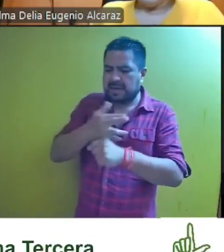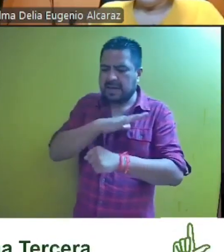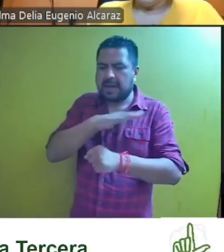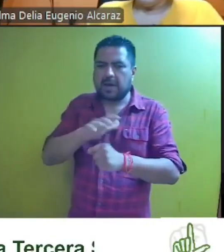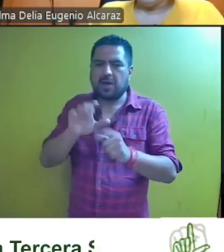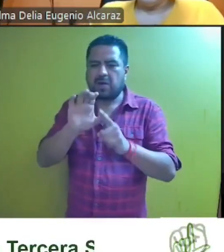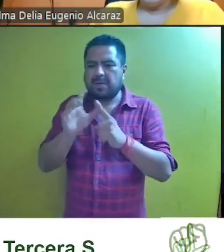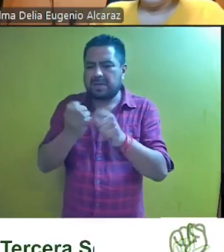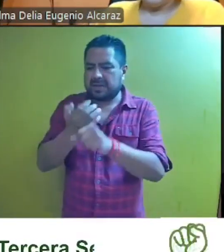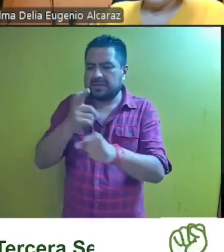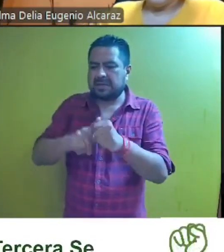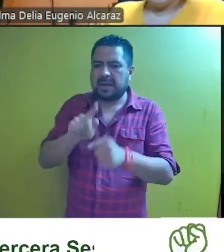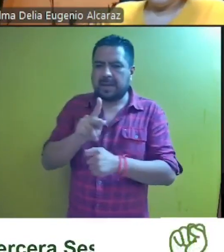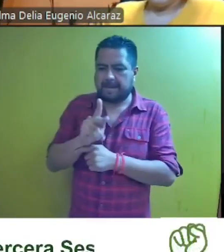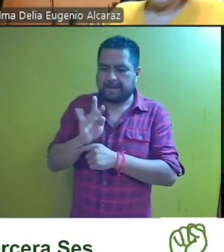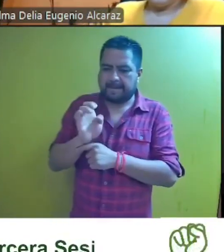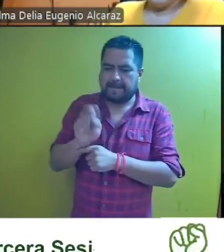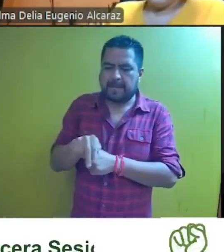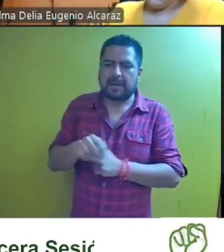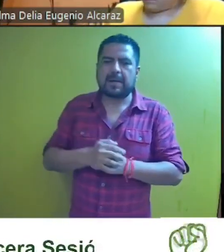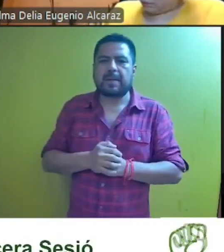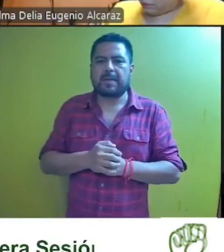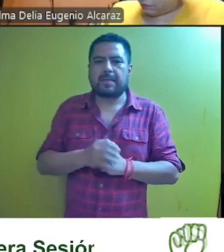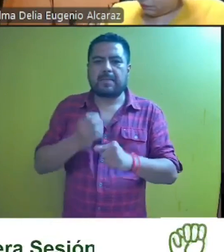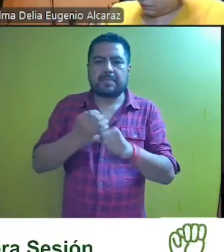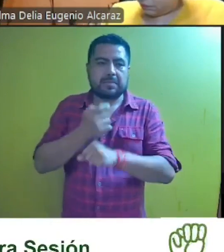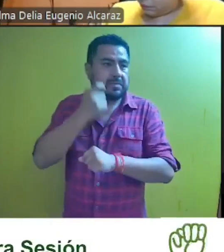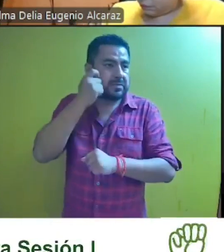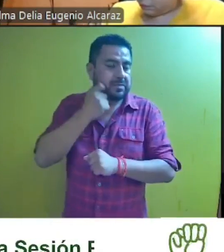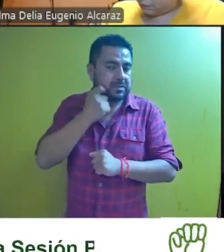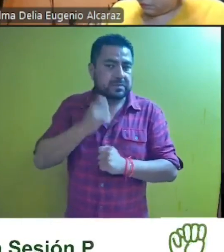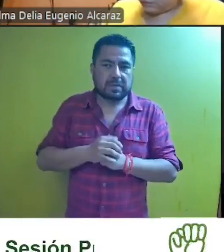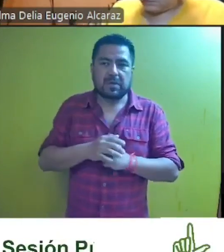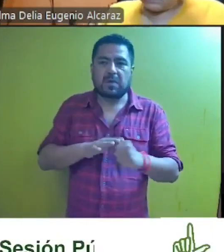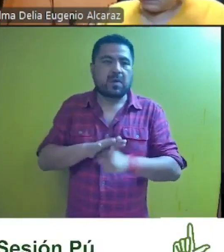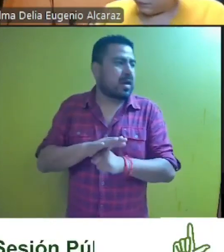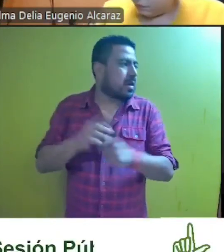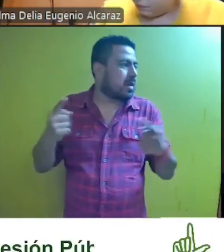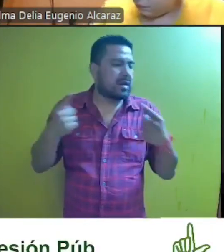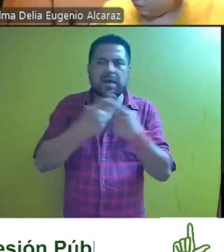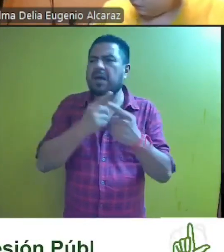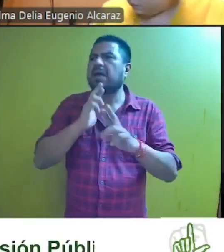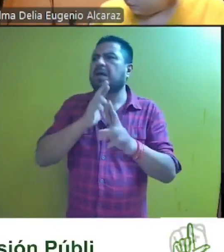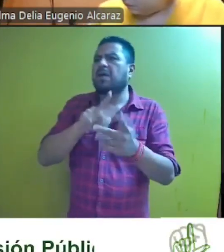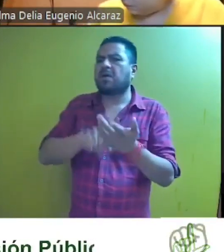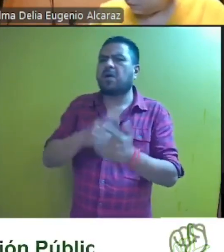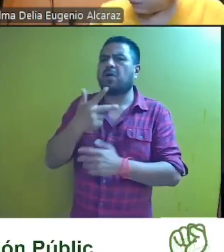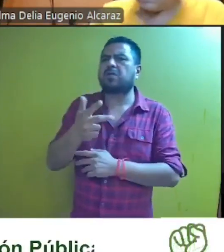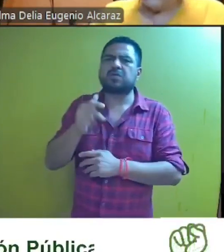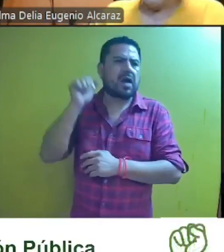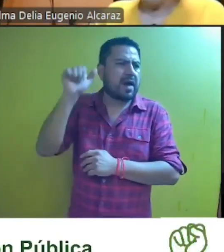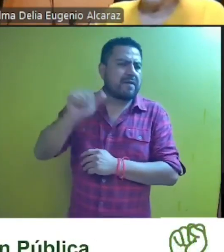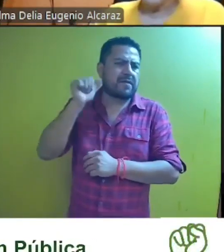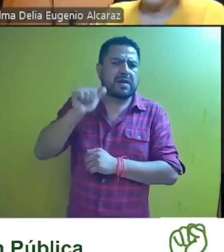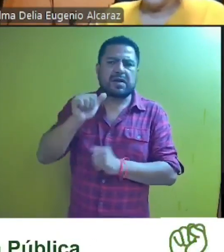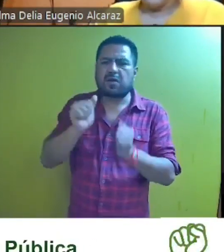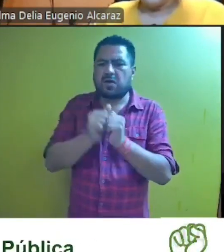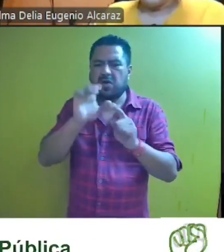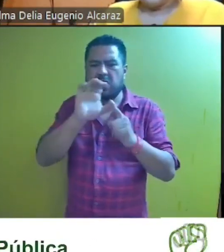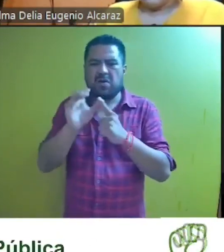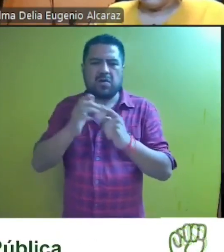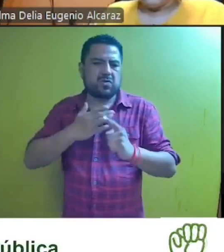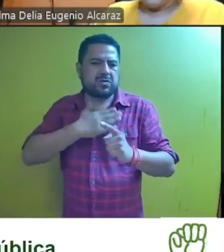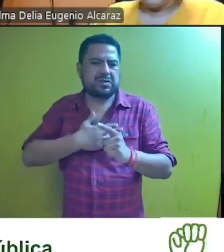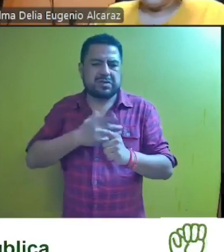comité directivo estatal del partido acción nacional en el estado por el que controvierte la resolución del ocho de abril emitida por la comisión de